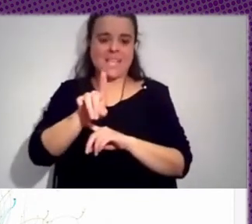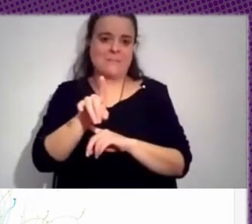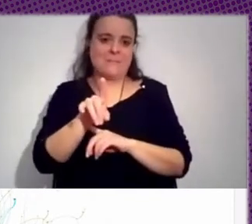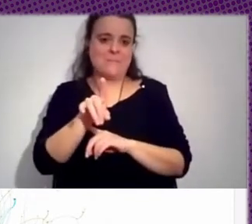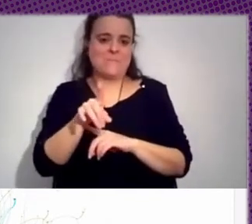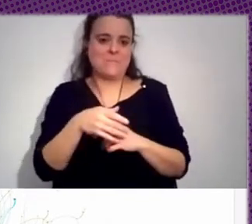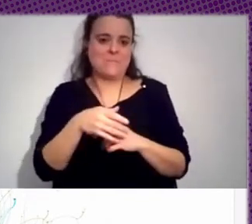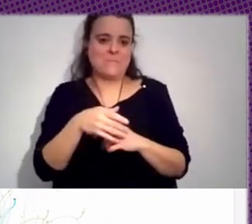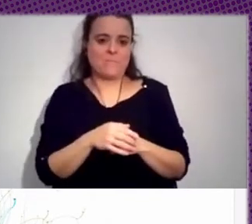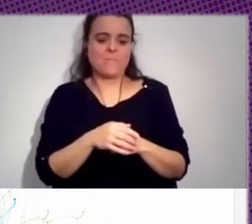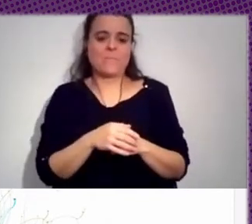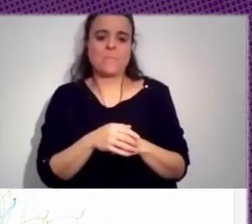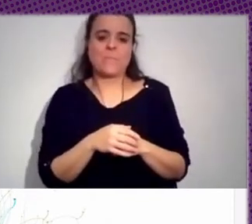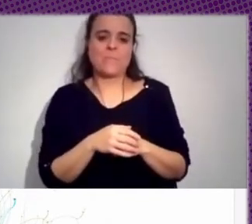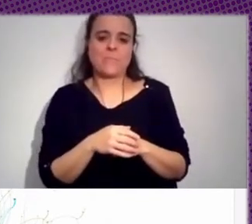pasa todo el rato.